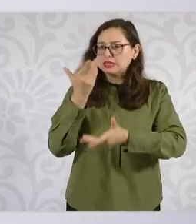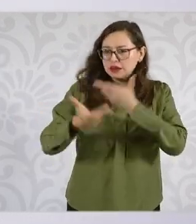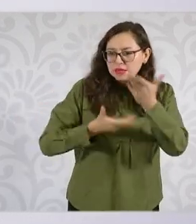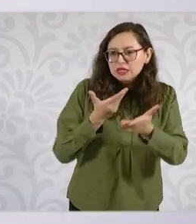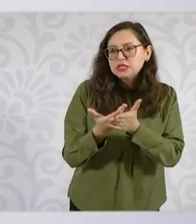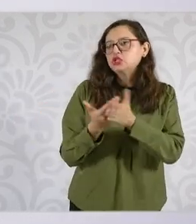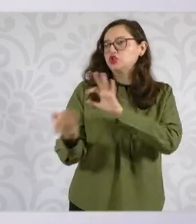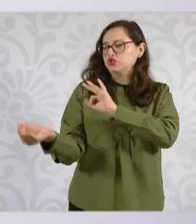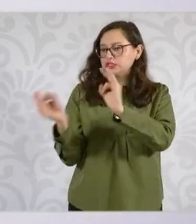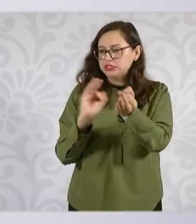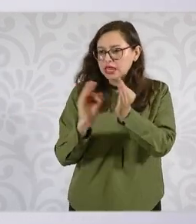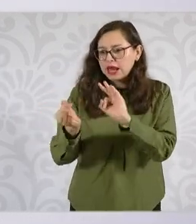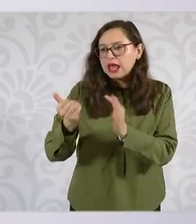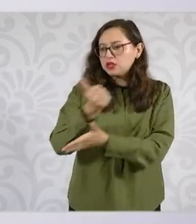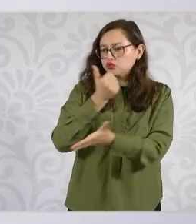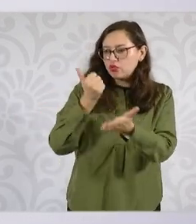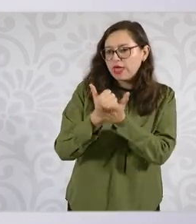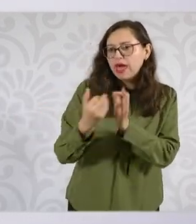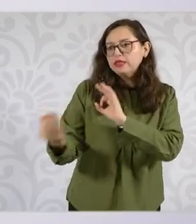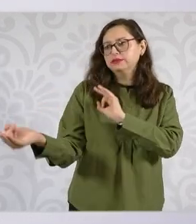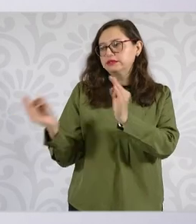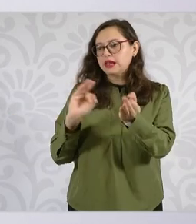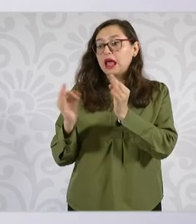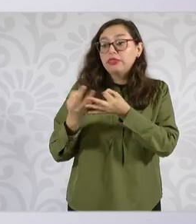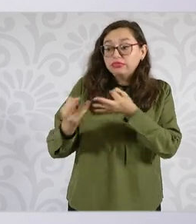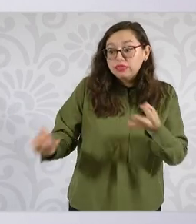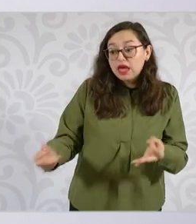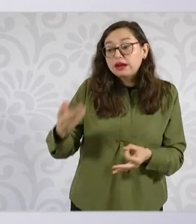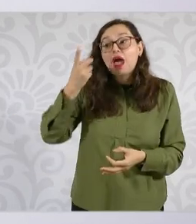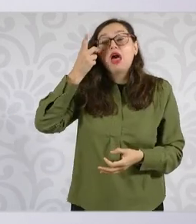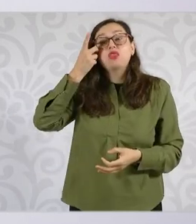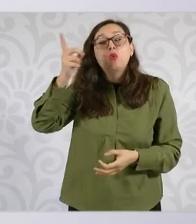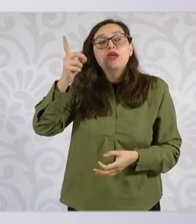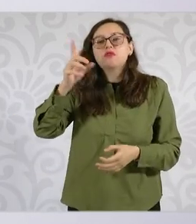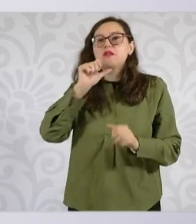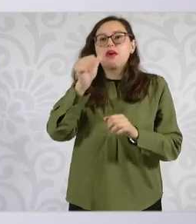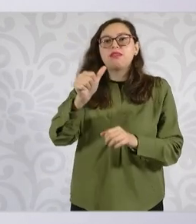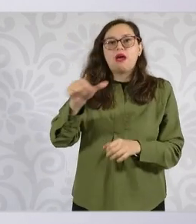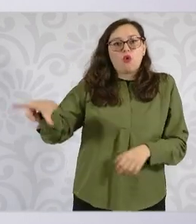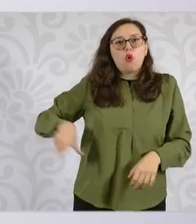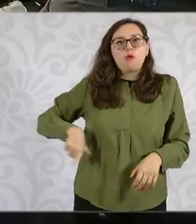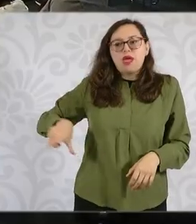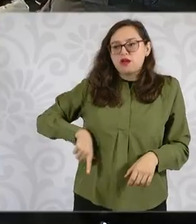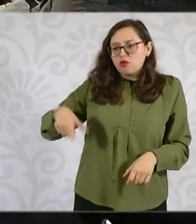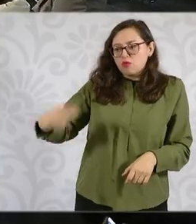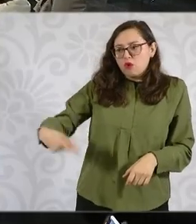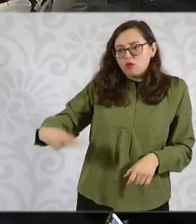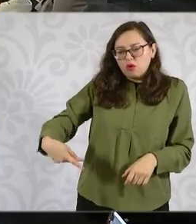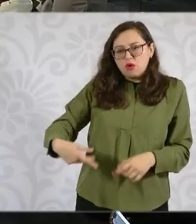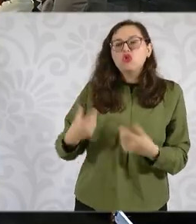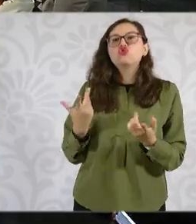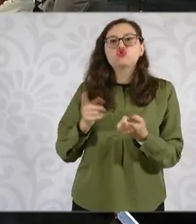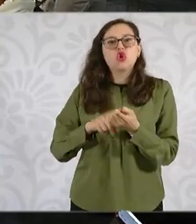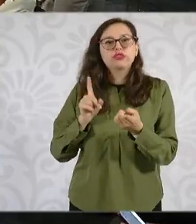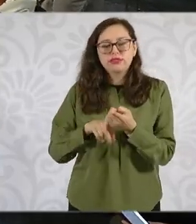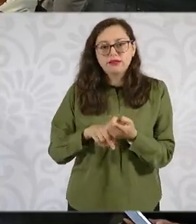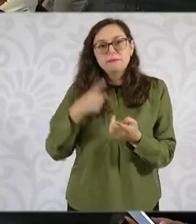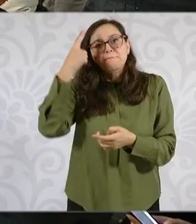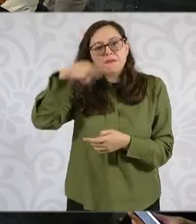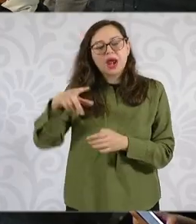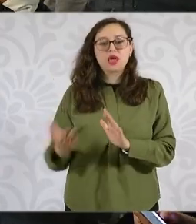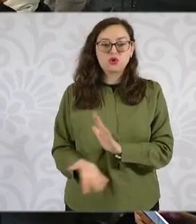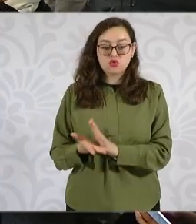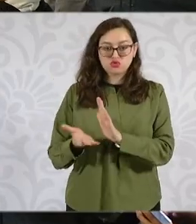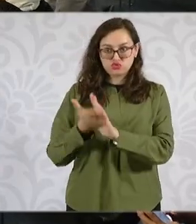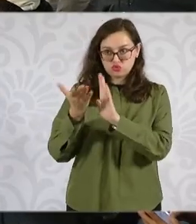de las zonas urbanas para que puedan desarrollarse estas unidades habitacionales.